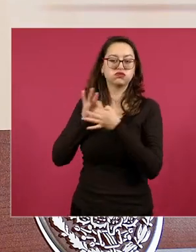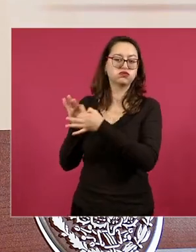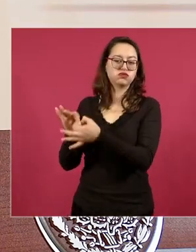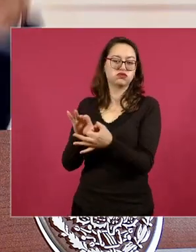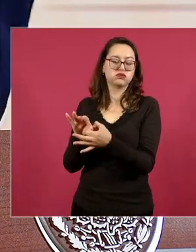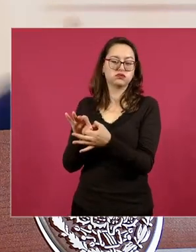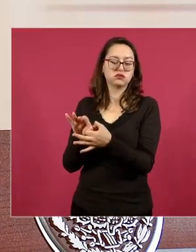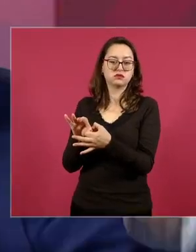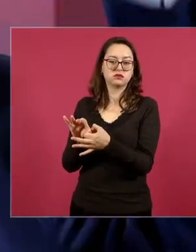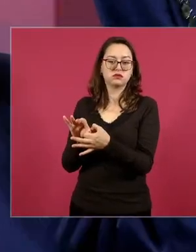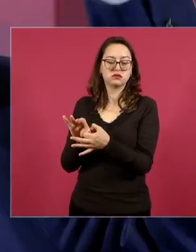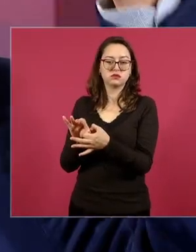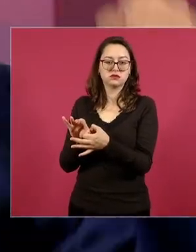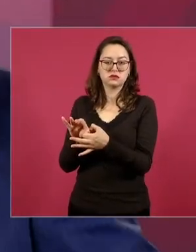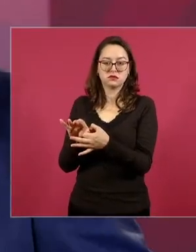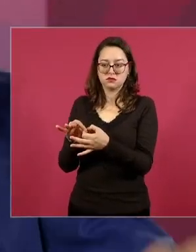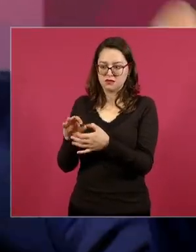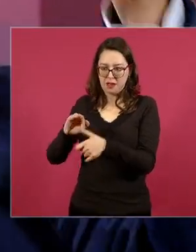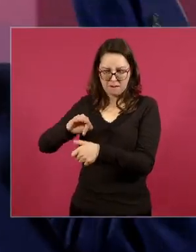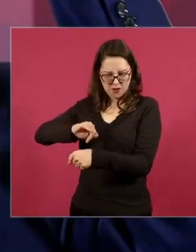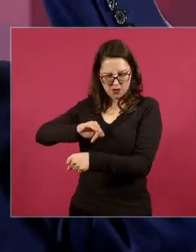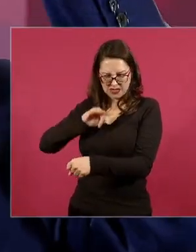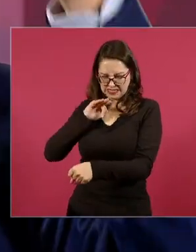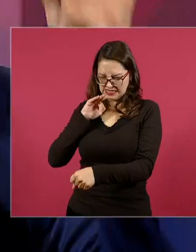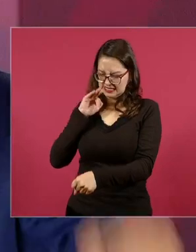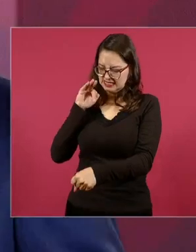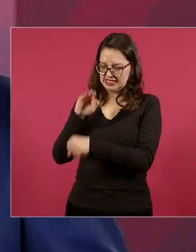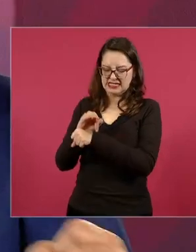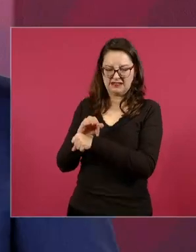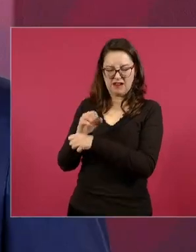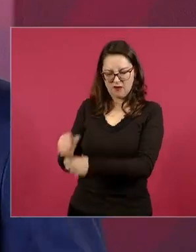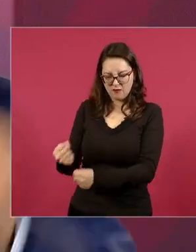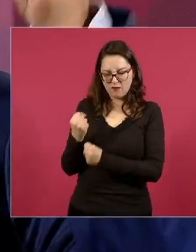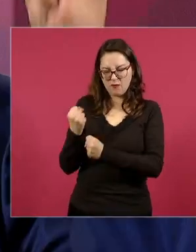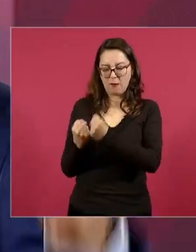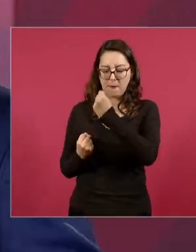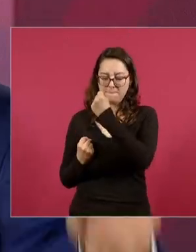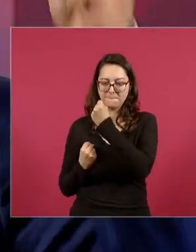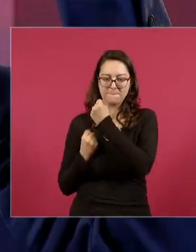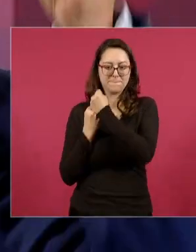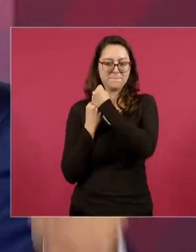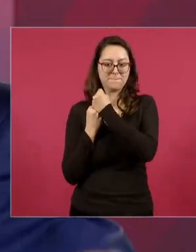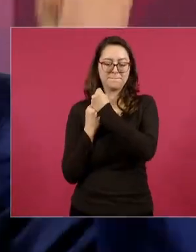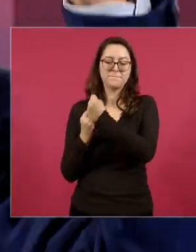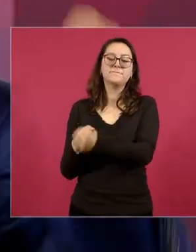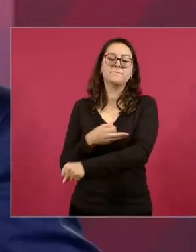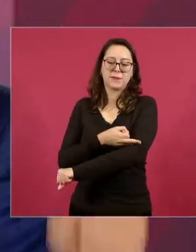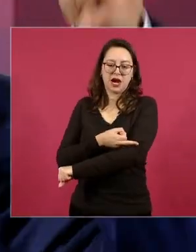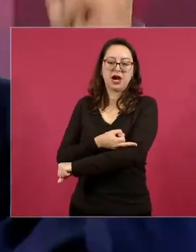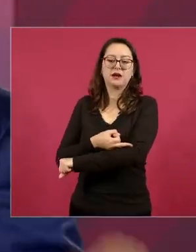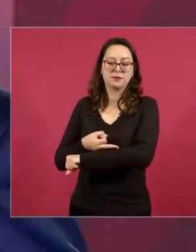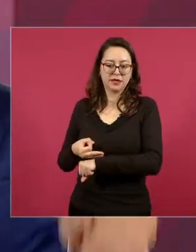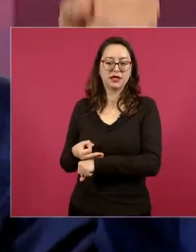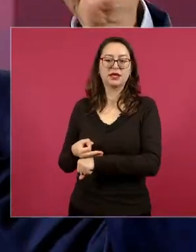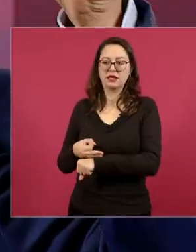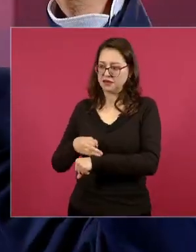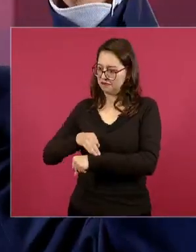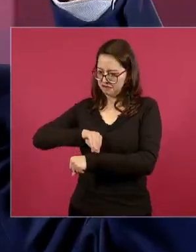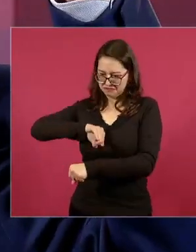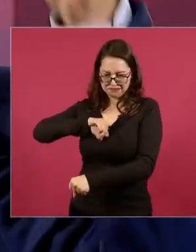que la familia es una institución fundamental la principal institución de seguridad social